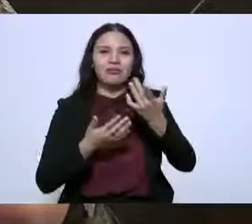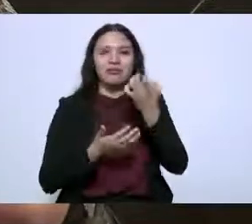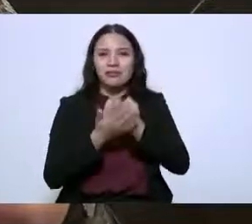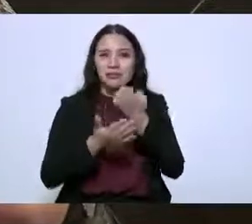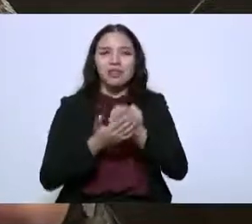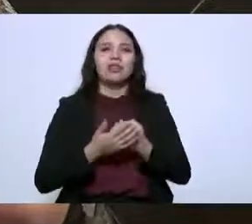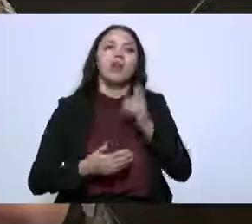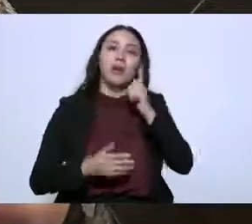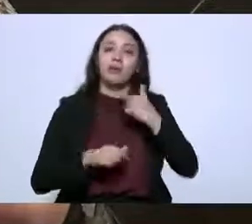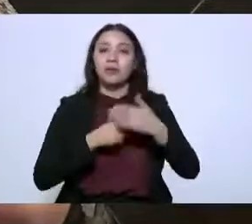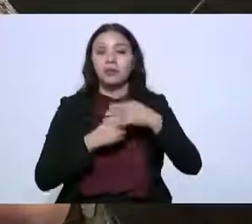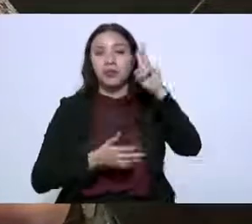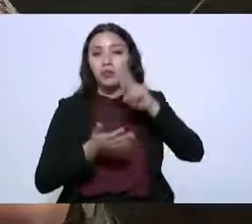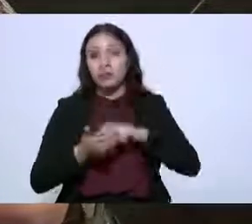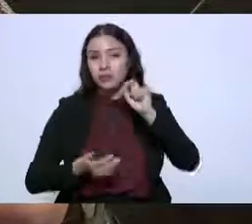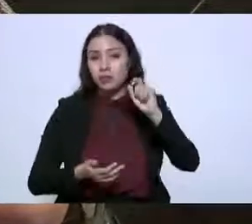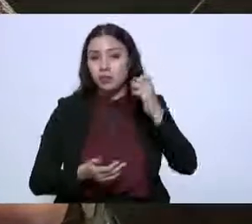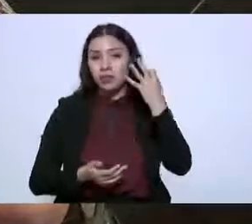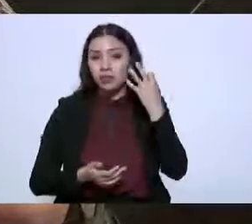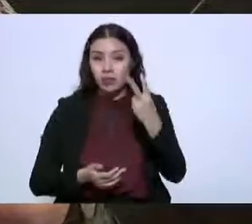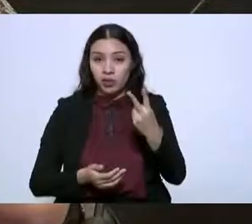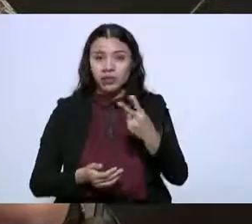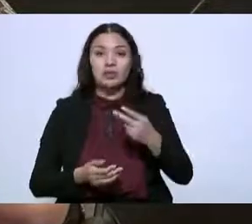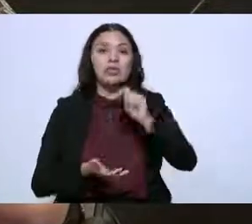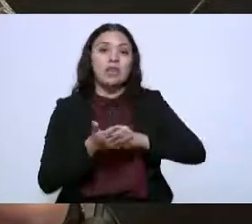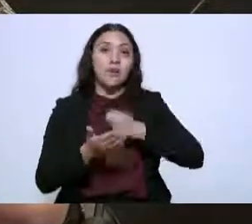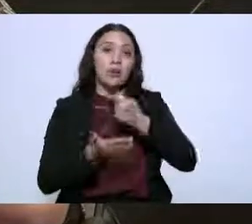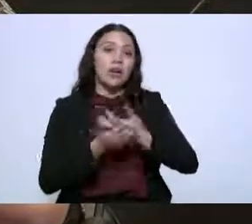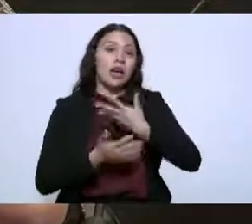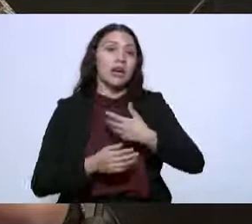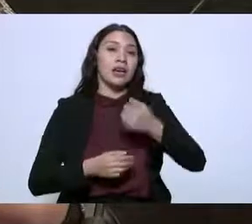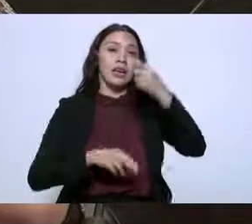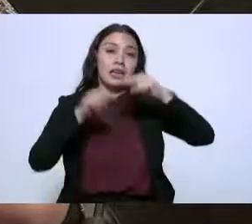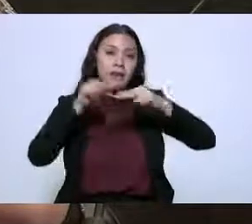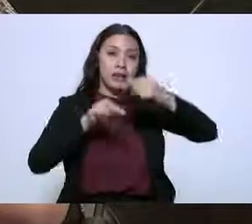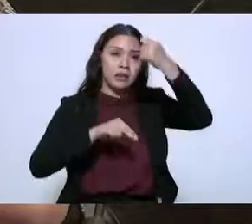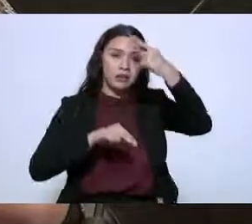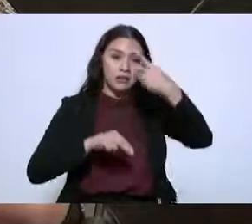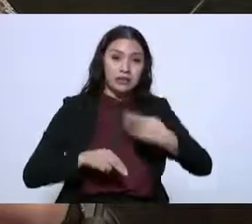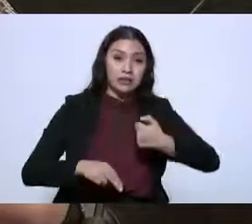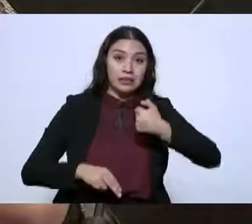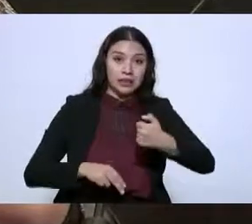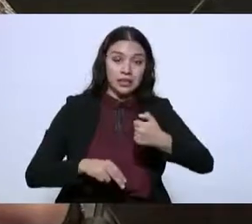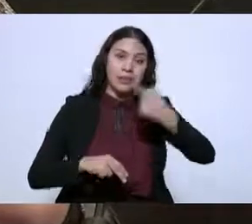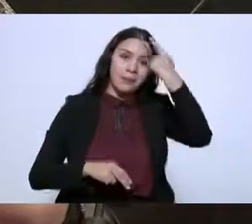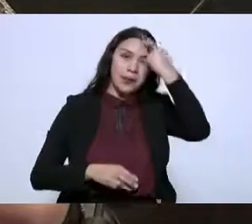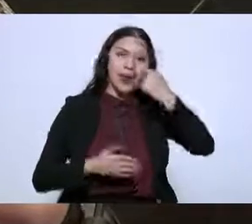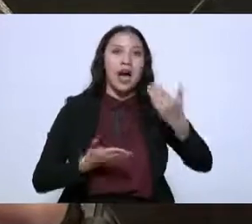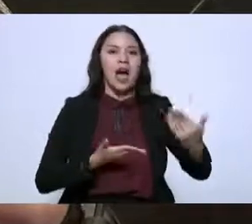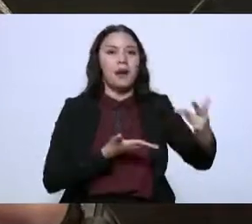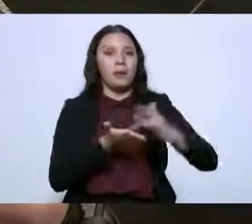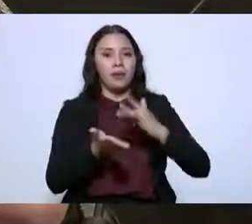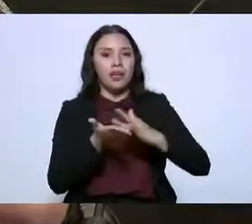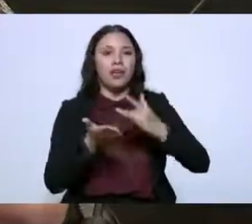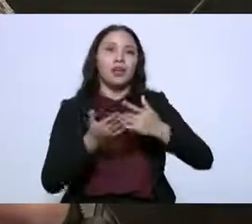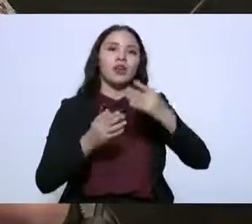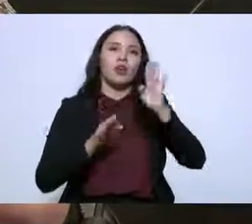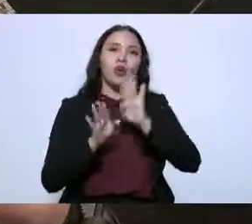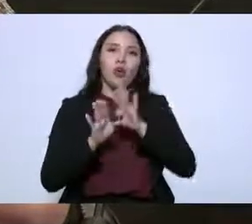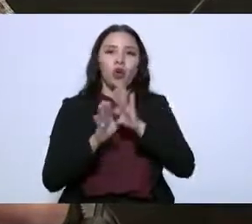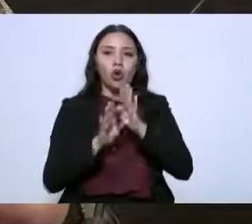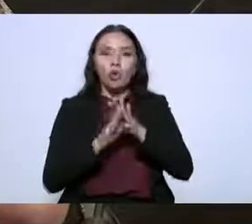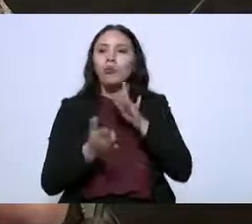primer semestre de 2022, Tamaulipas se ocupó el sexto lugar de inversión directa de todo el país